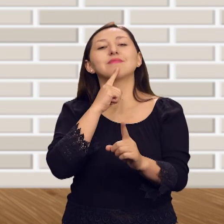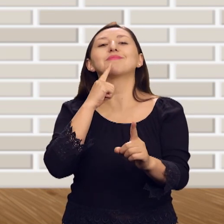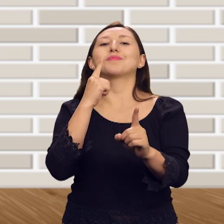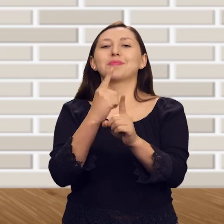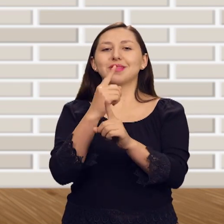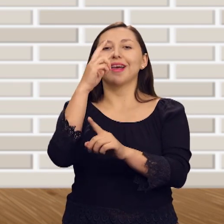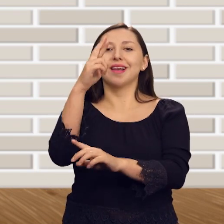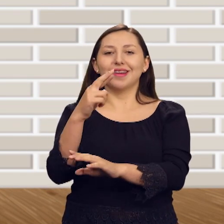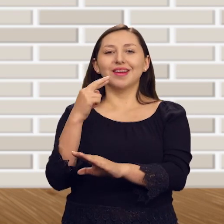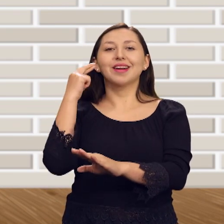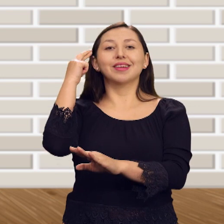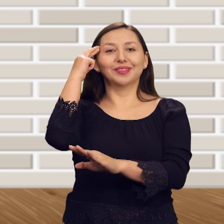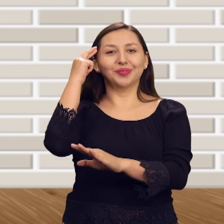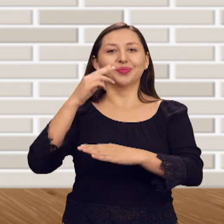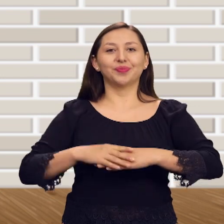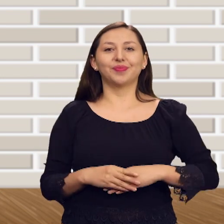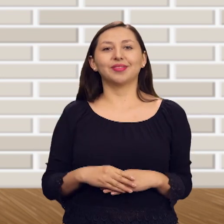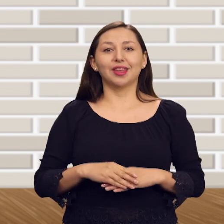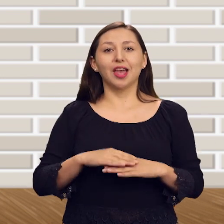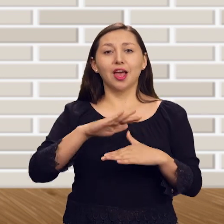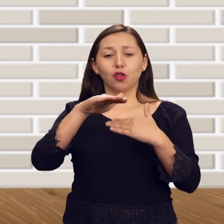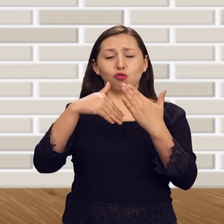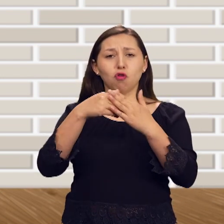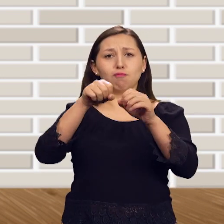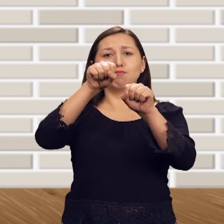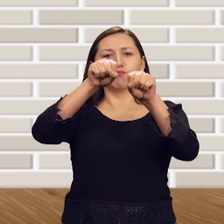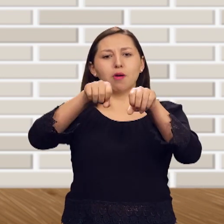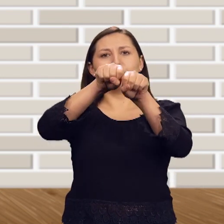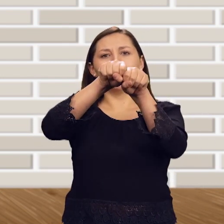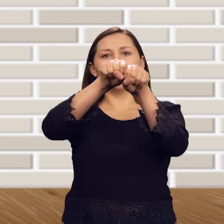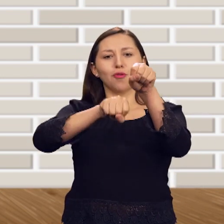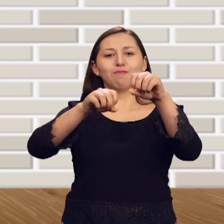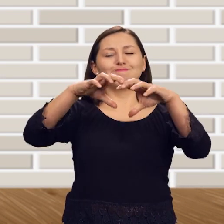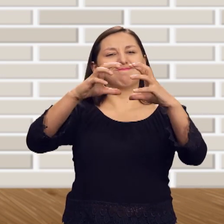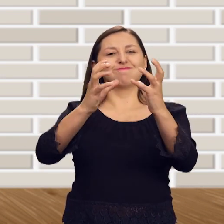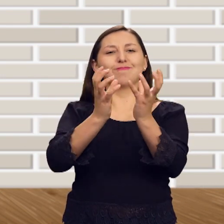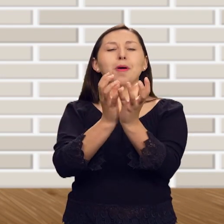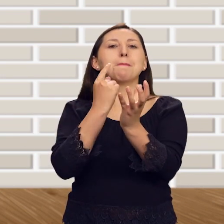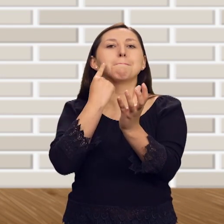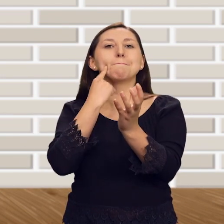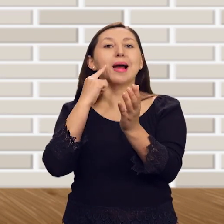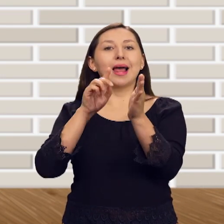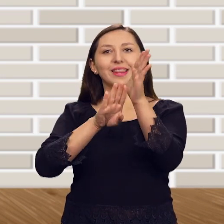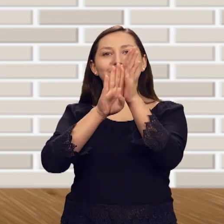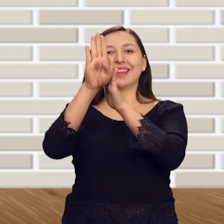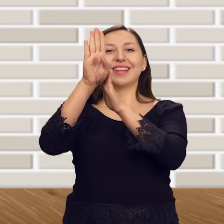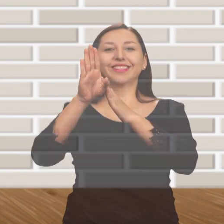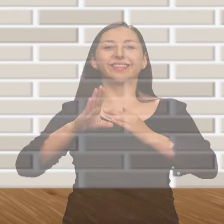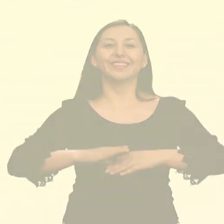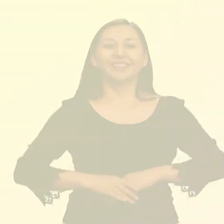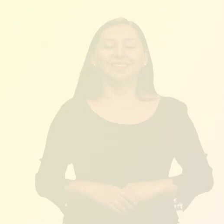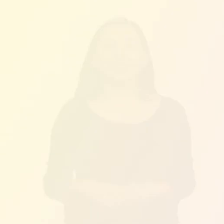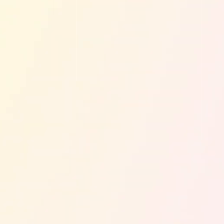Definitivamente, Mayam. Romper con los estereotipos es tarea de todas y de todos.